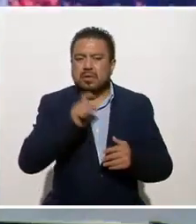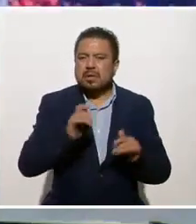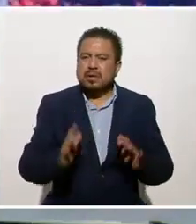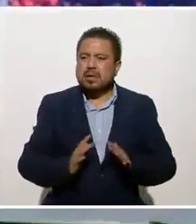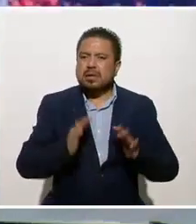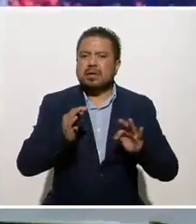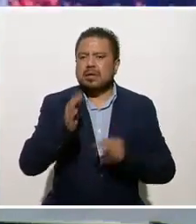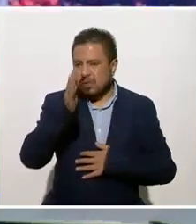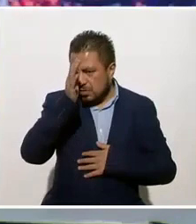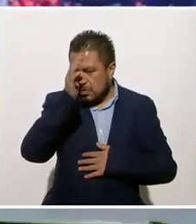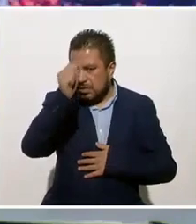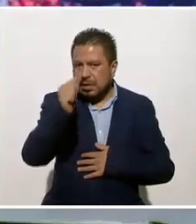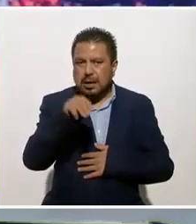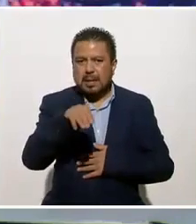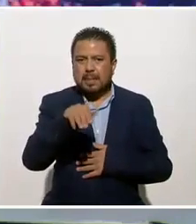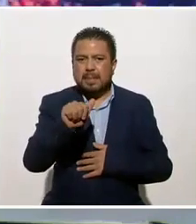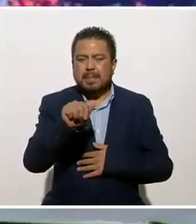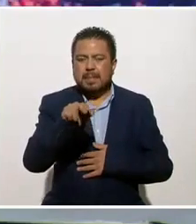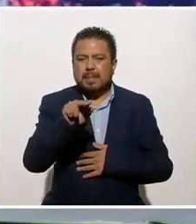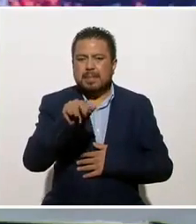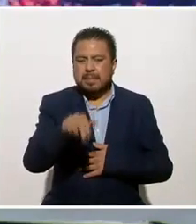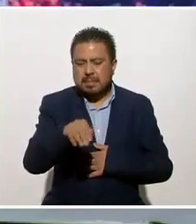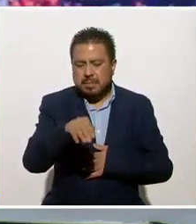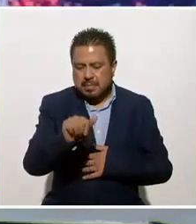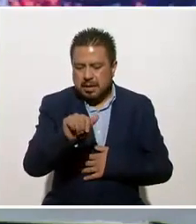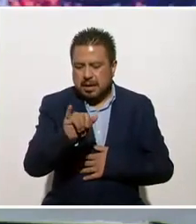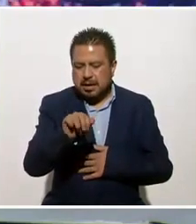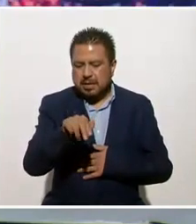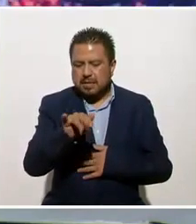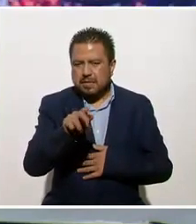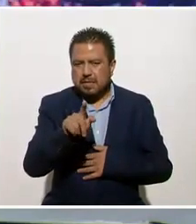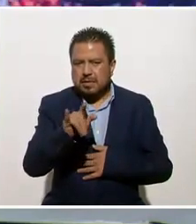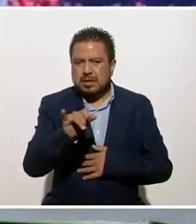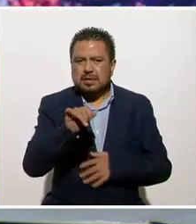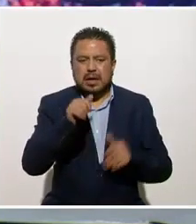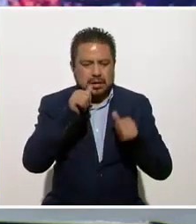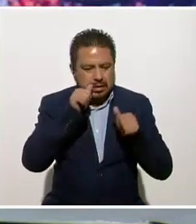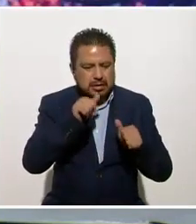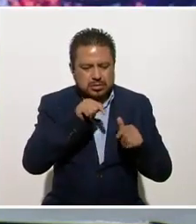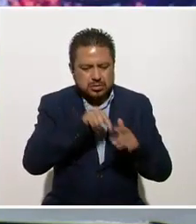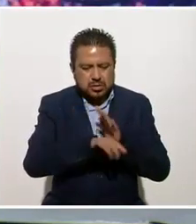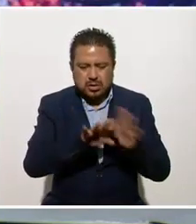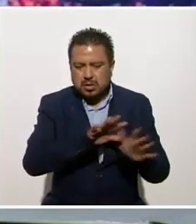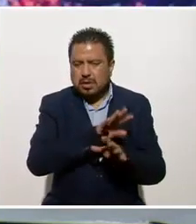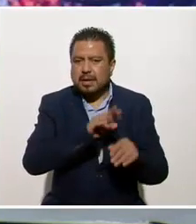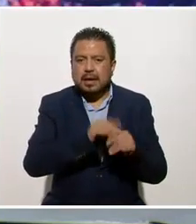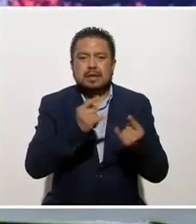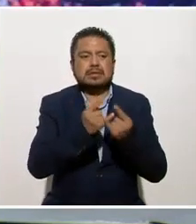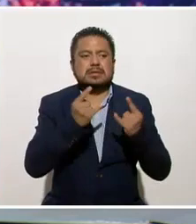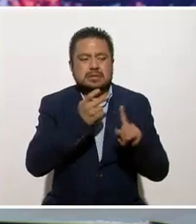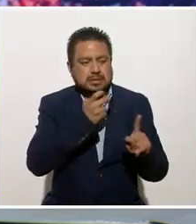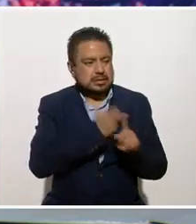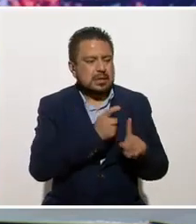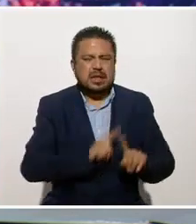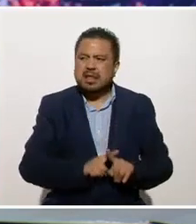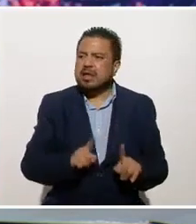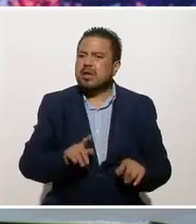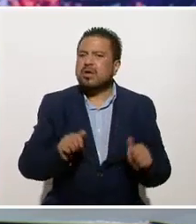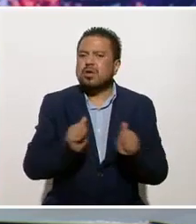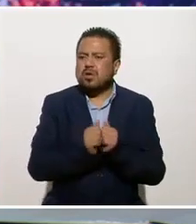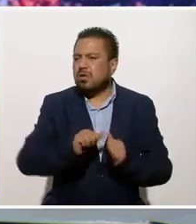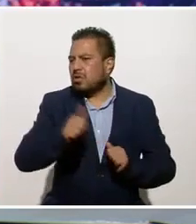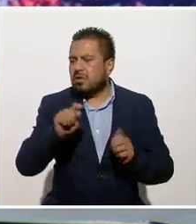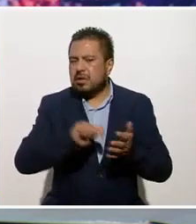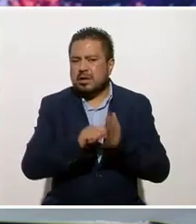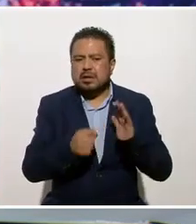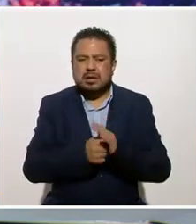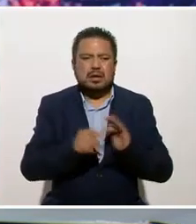el término de mindfulness, que es atención plena. Hasta ahí es la historia. ¿Qué diferencia hay con otras técnicas de